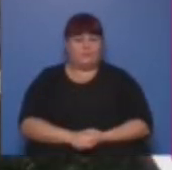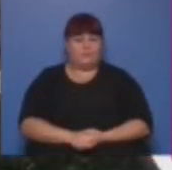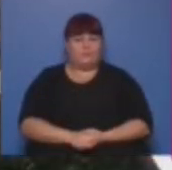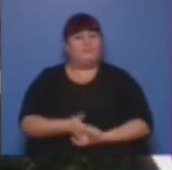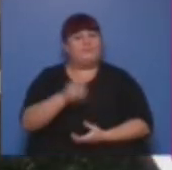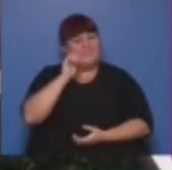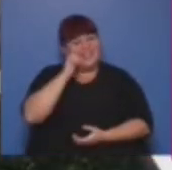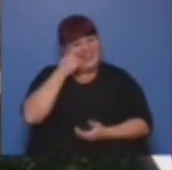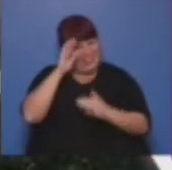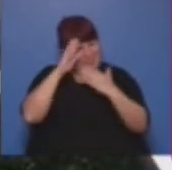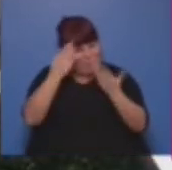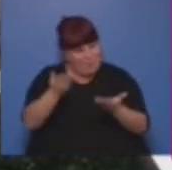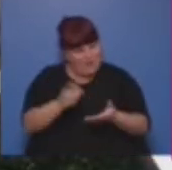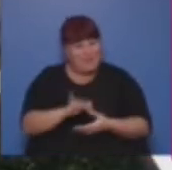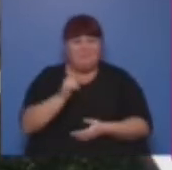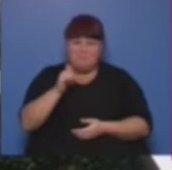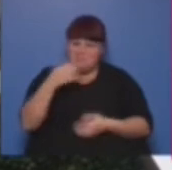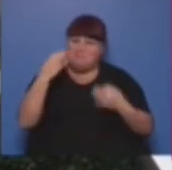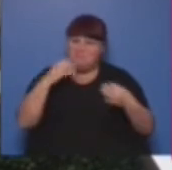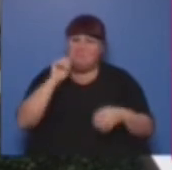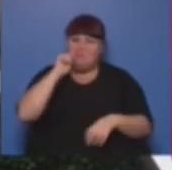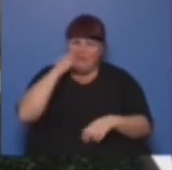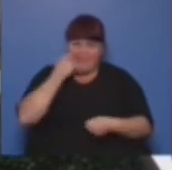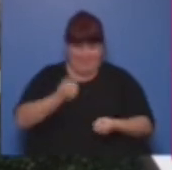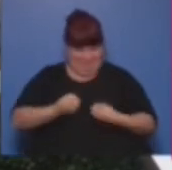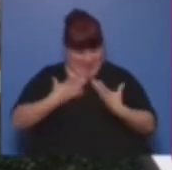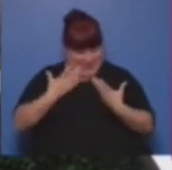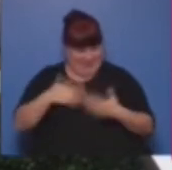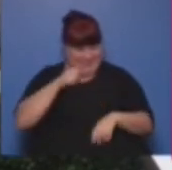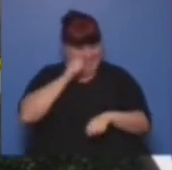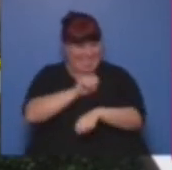¿Qué lindo, verdad? ¿Qué lindo, eh? Muy lindo Emocionante por algún momento Está bueno, está bueno ¿Cómo es una